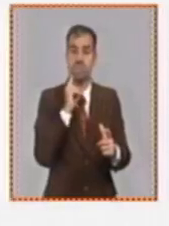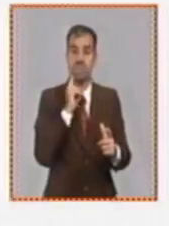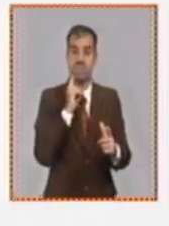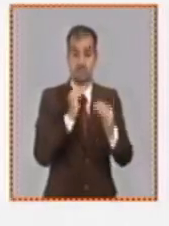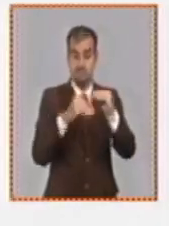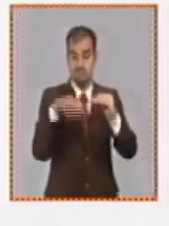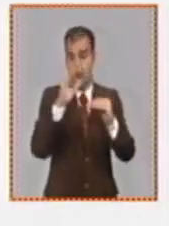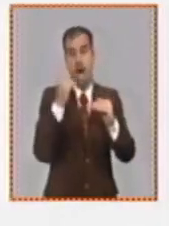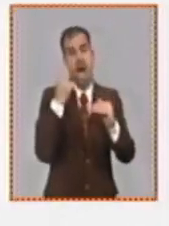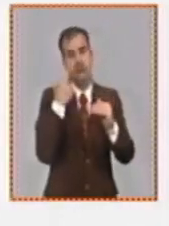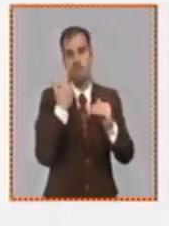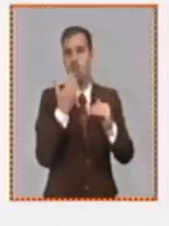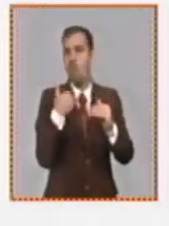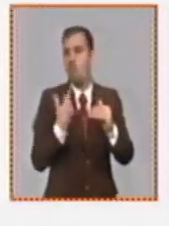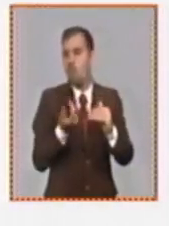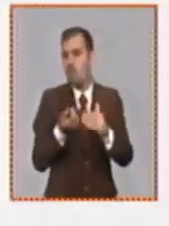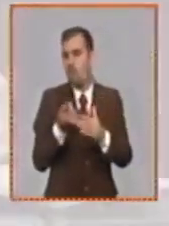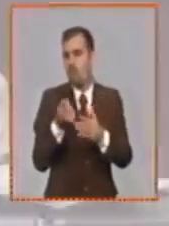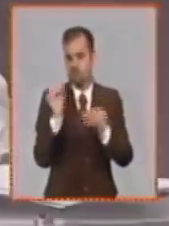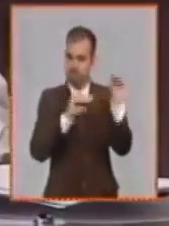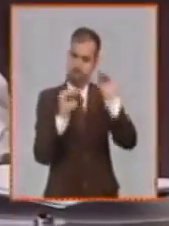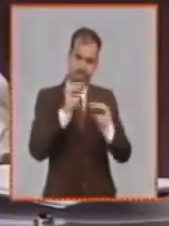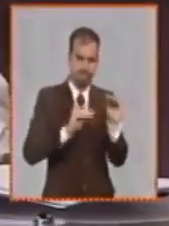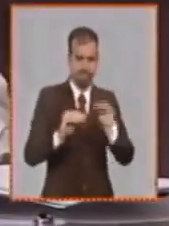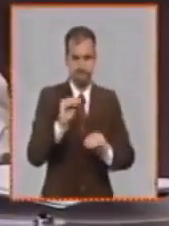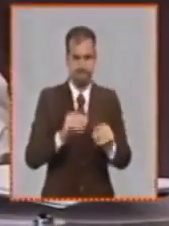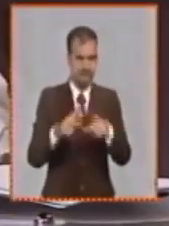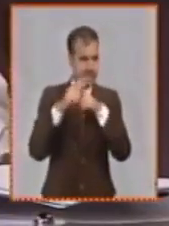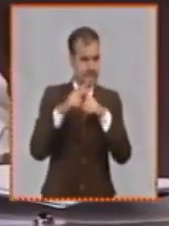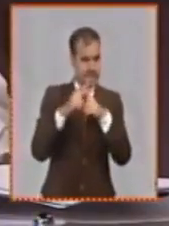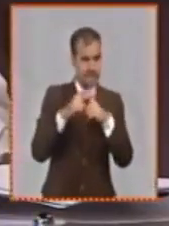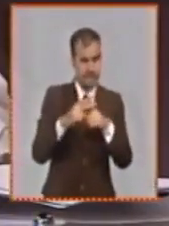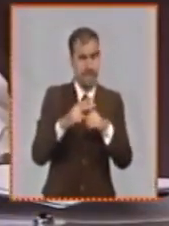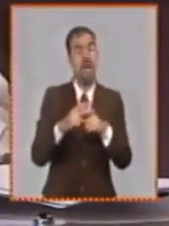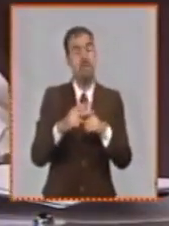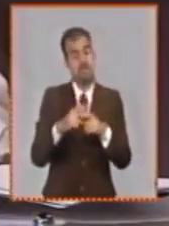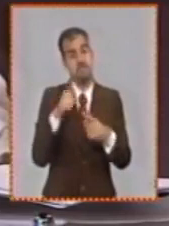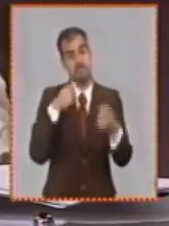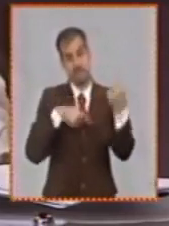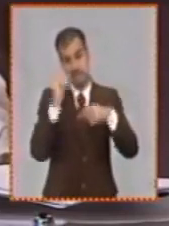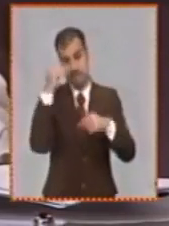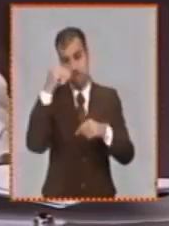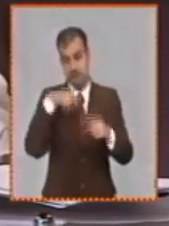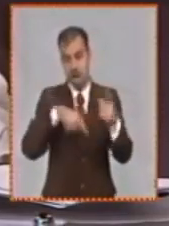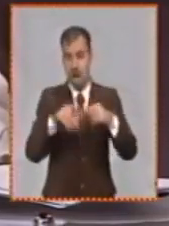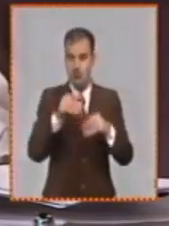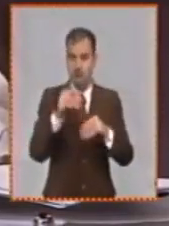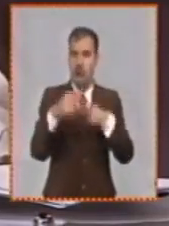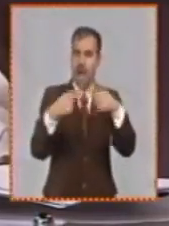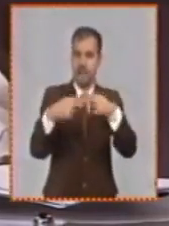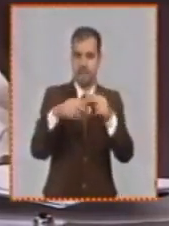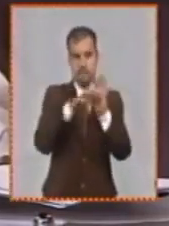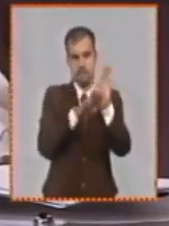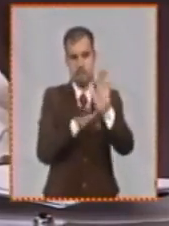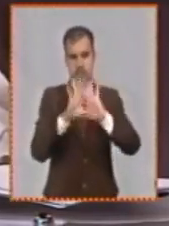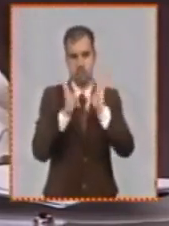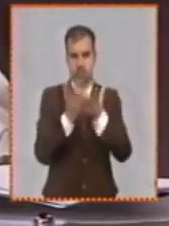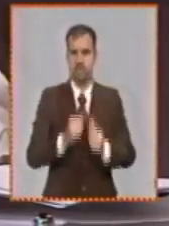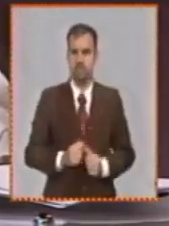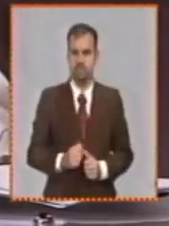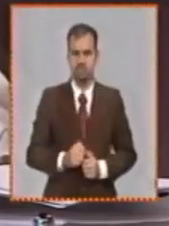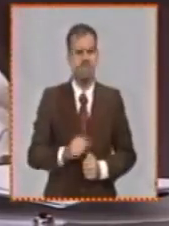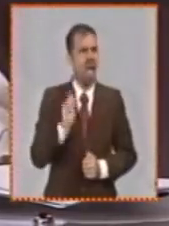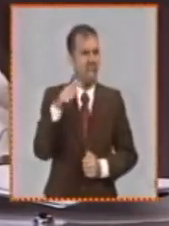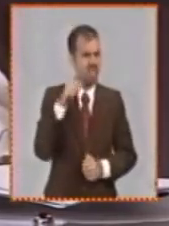para que tenga este beneficio son ajustes necesarios a partir de evaluar la implementación de cada una de estas medidas y hay